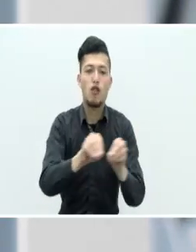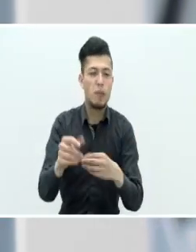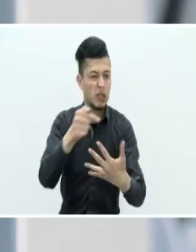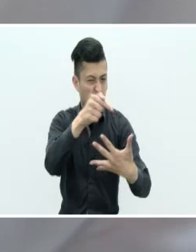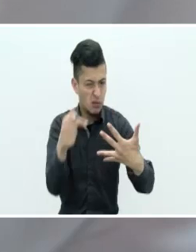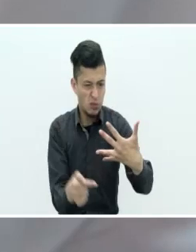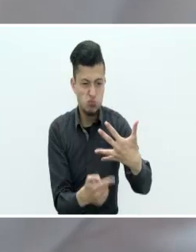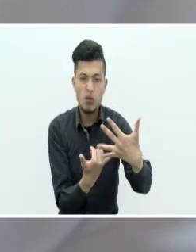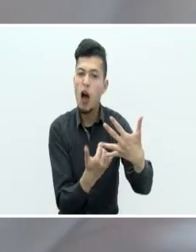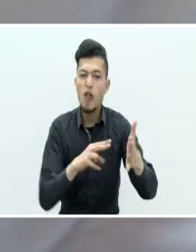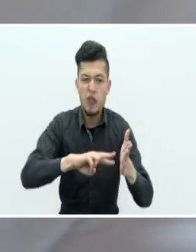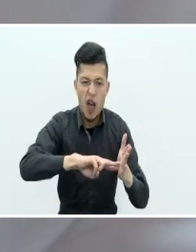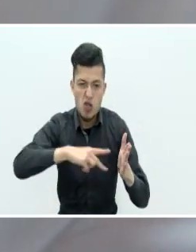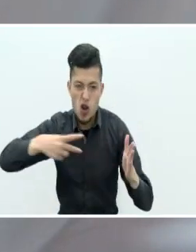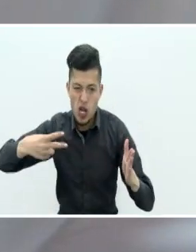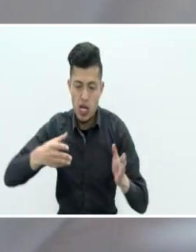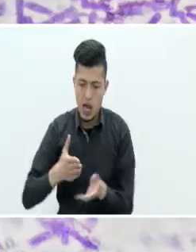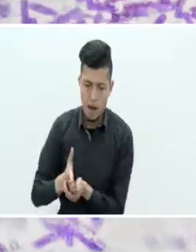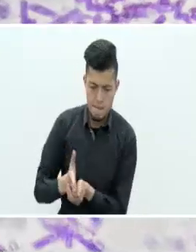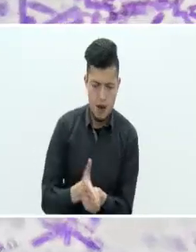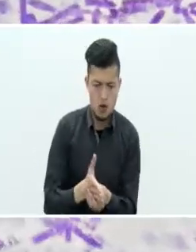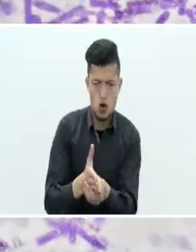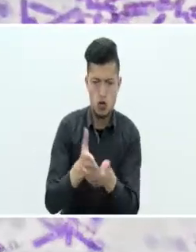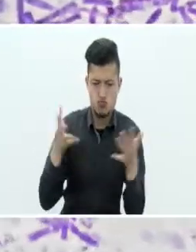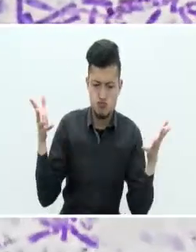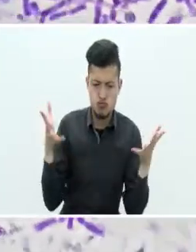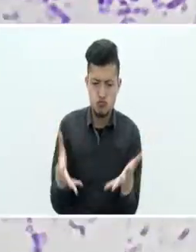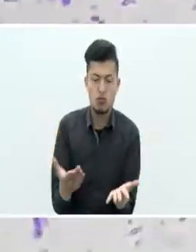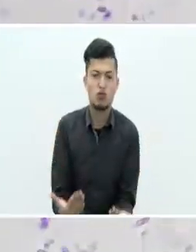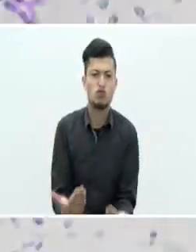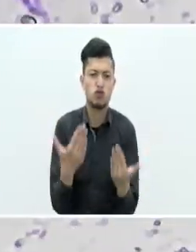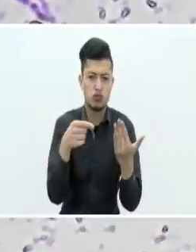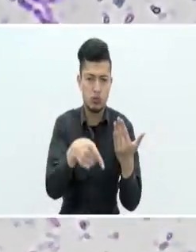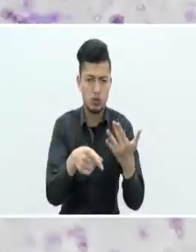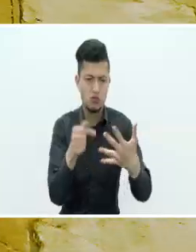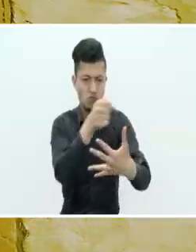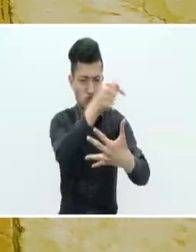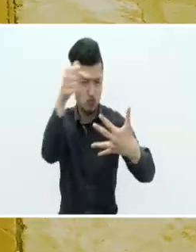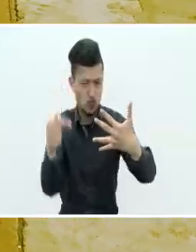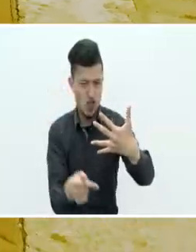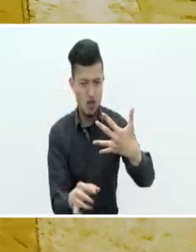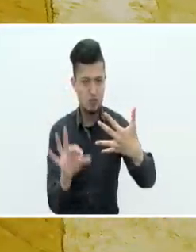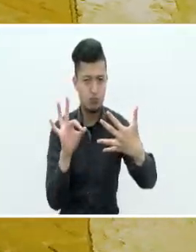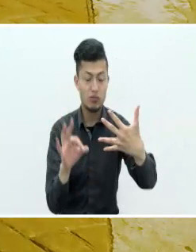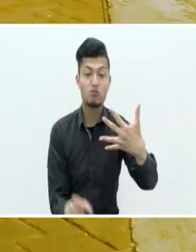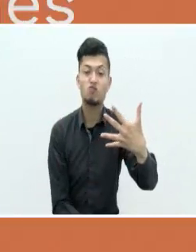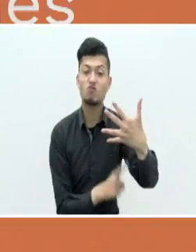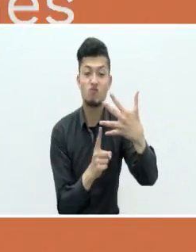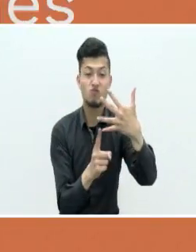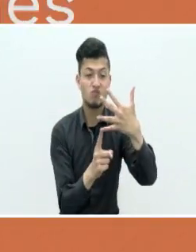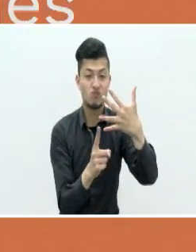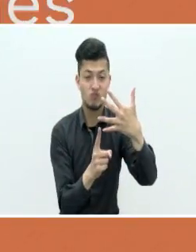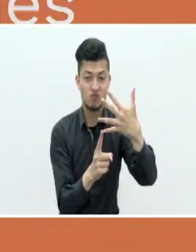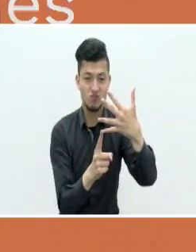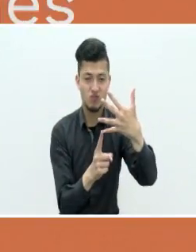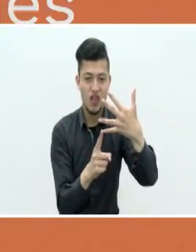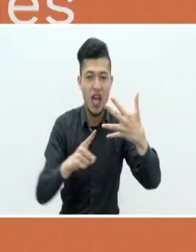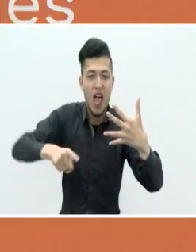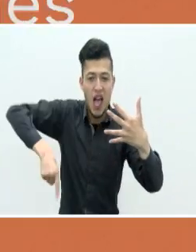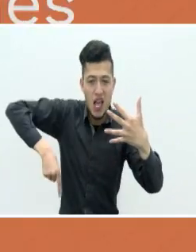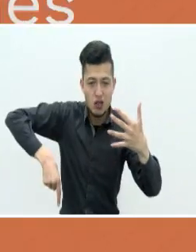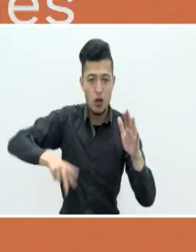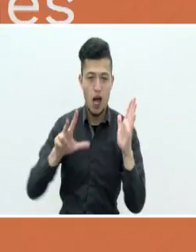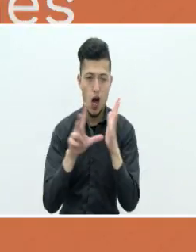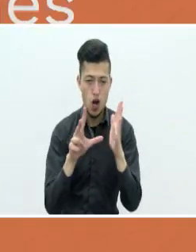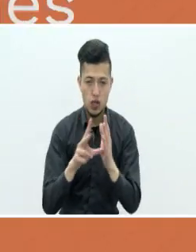tecnología que junto a nuestras metodologías se convierten en nuestro Top 5. Top 5 Escuela de Hotelería